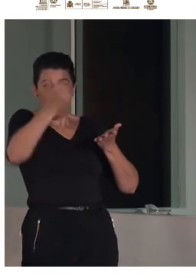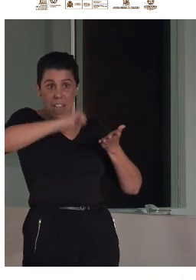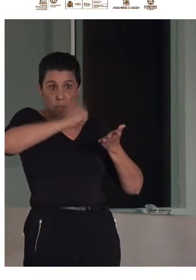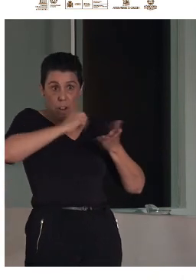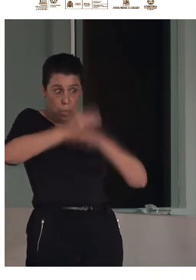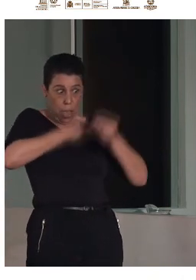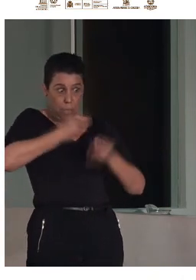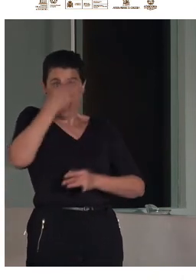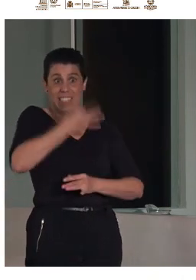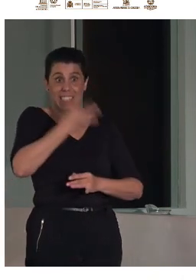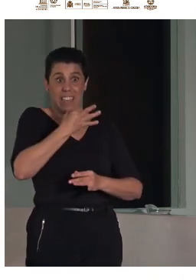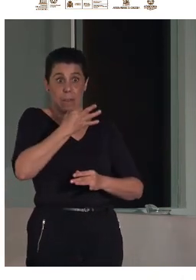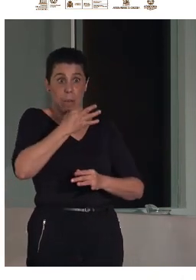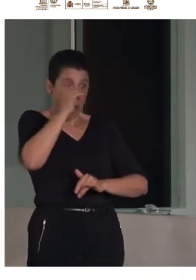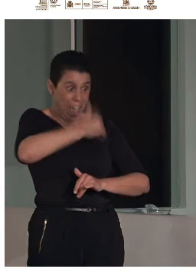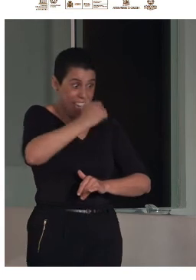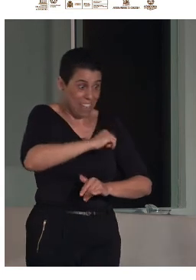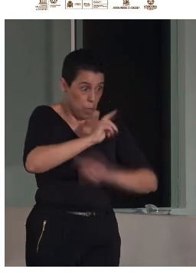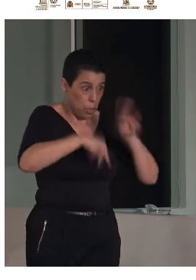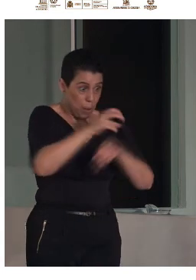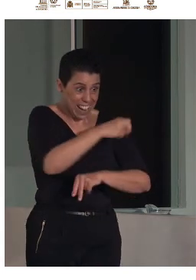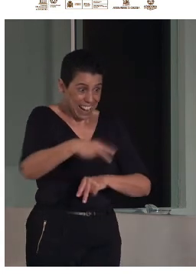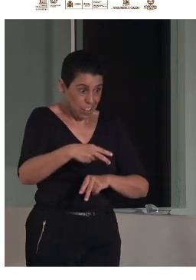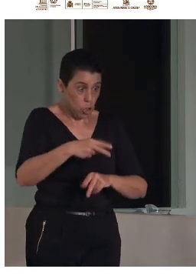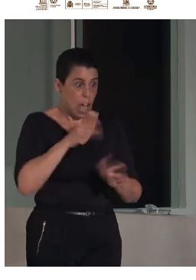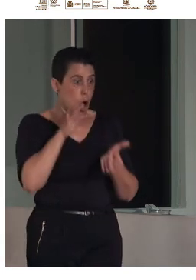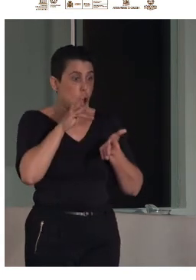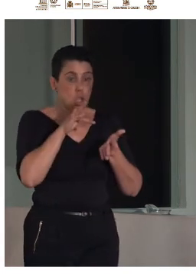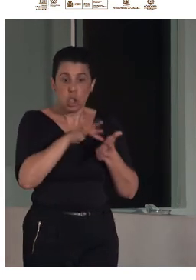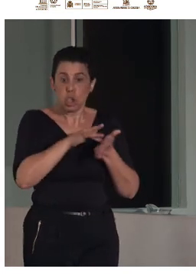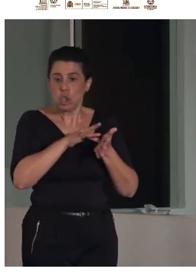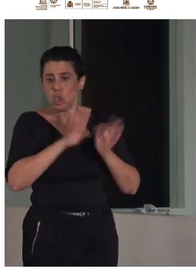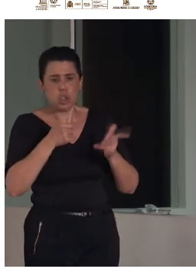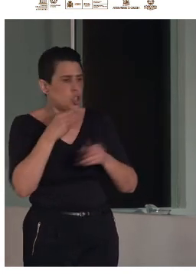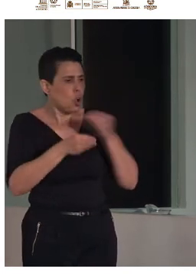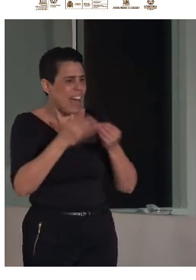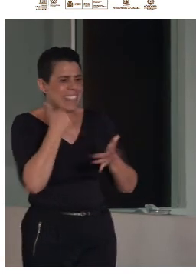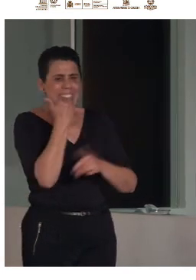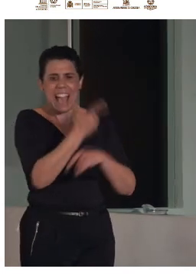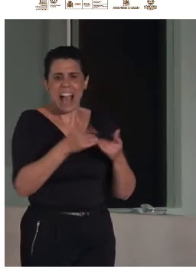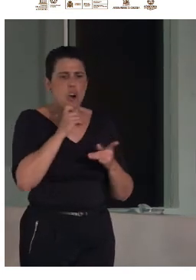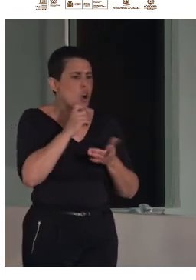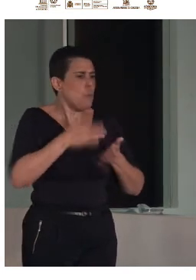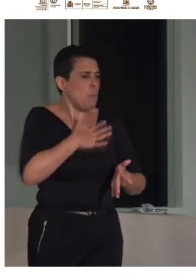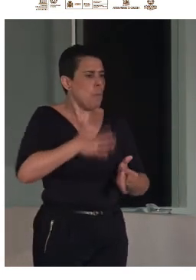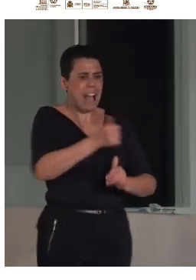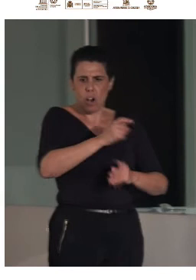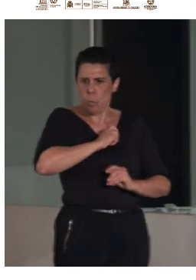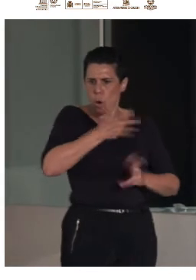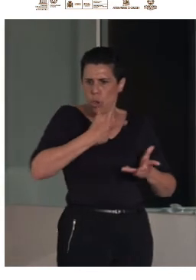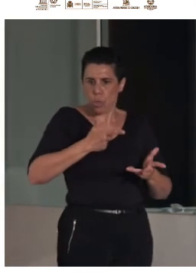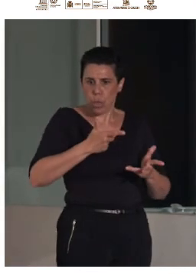esa evaluación nos dice si en un momento dado la acción que hay que hacer para moverse más cómodamente y orientarse mejor en el entorno tiene que ver con una